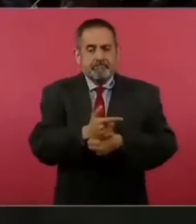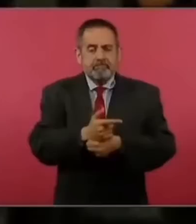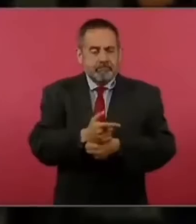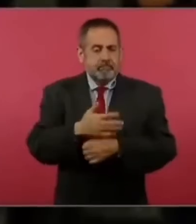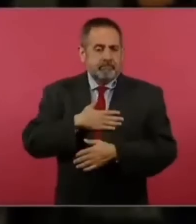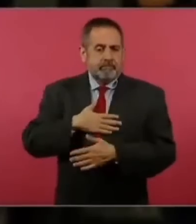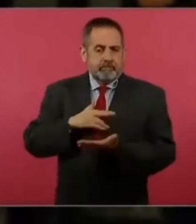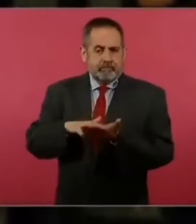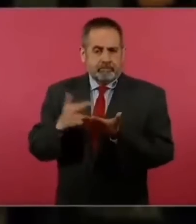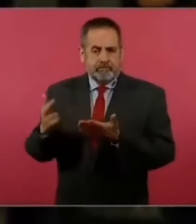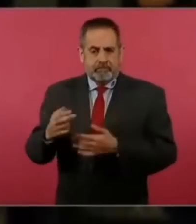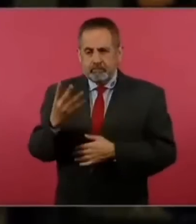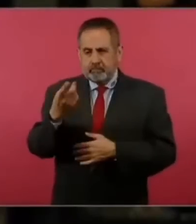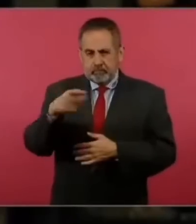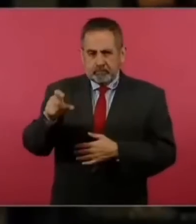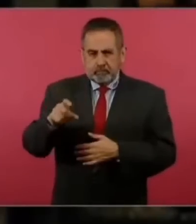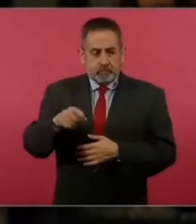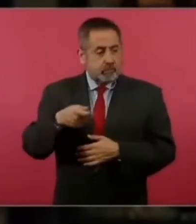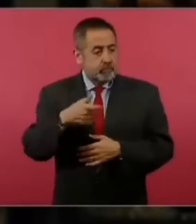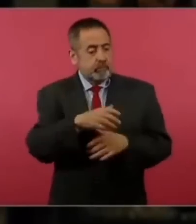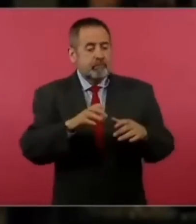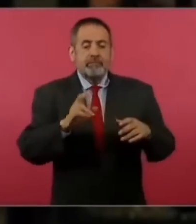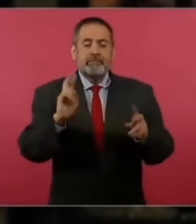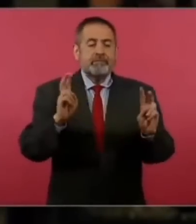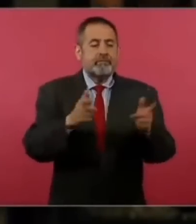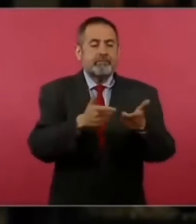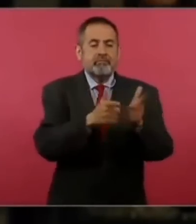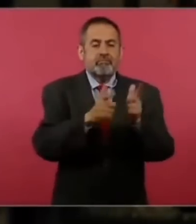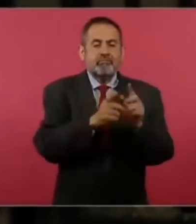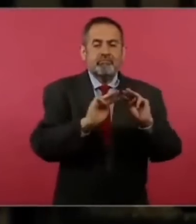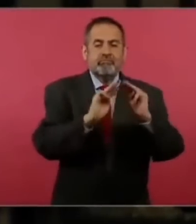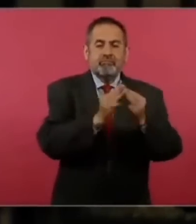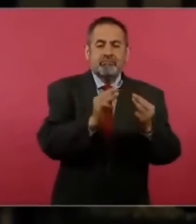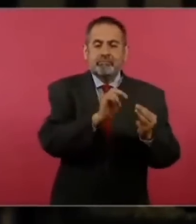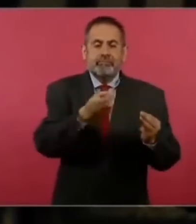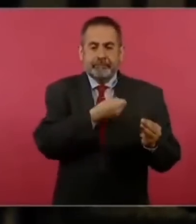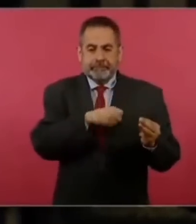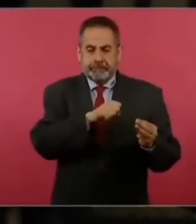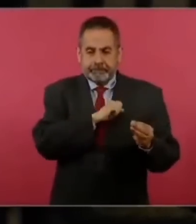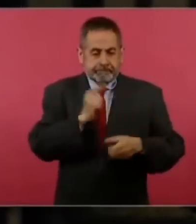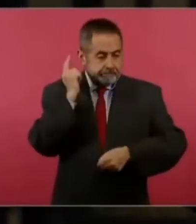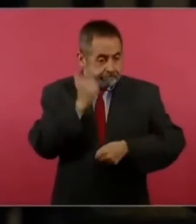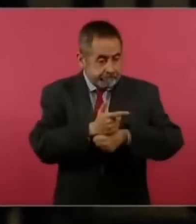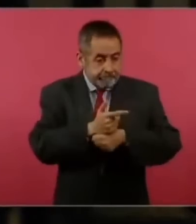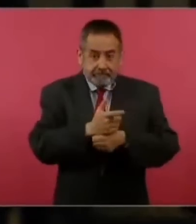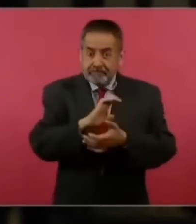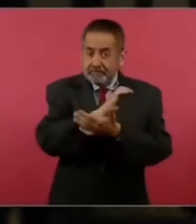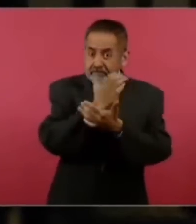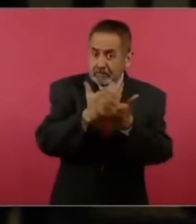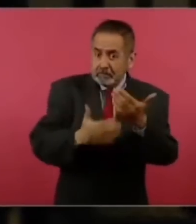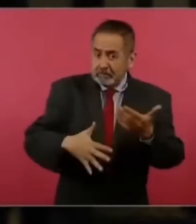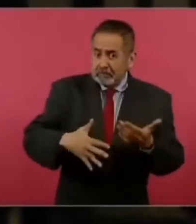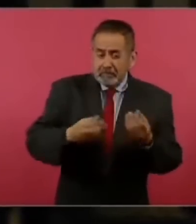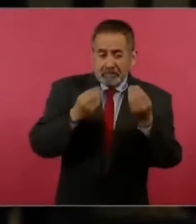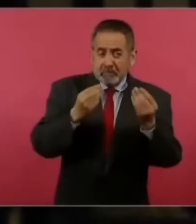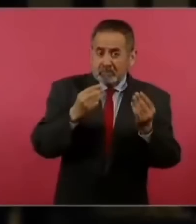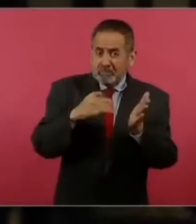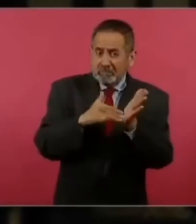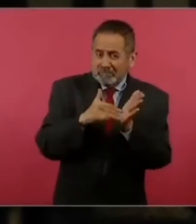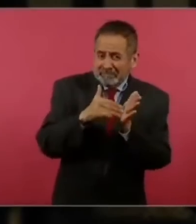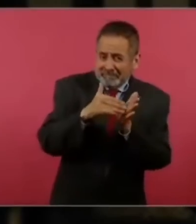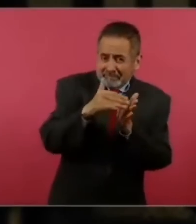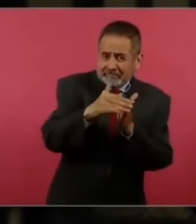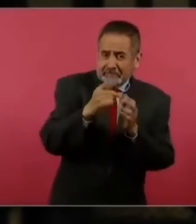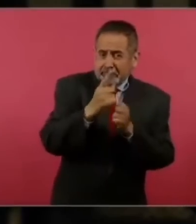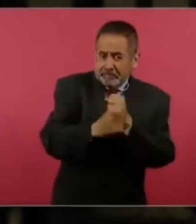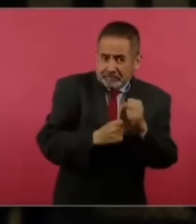revista 4q a la que denominamos el cartel de la salud donde revelamos algunos contratos multimillonarios y multianuales